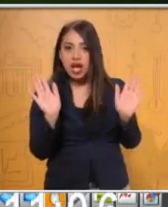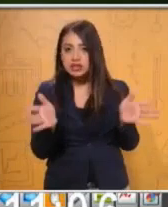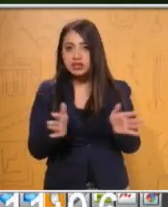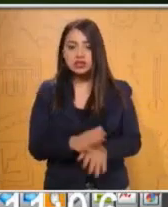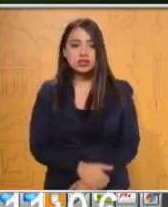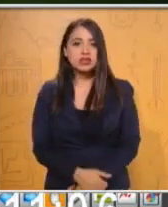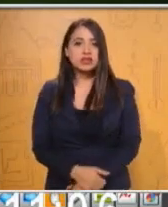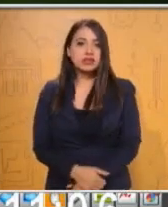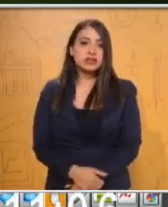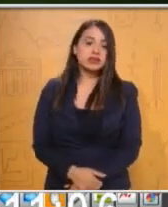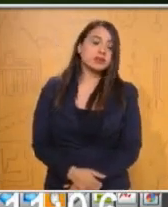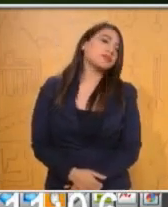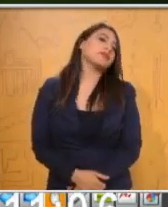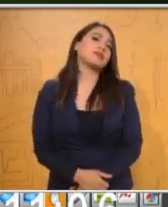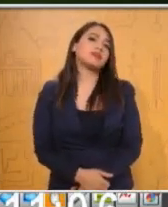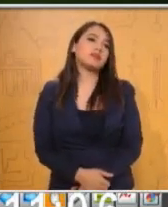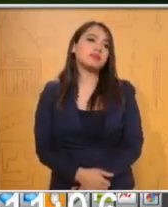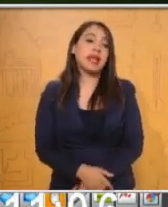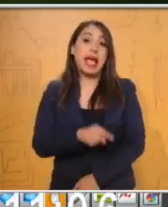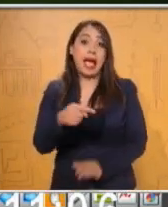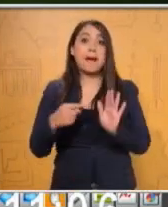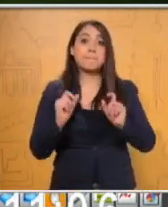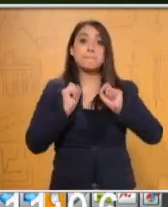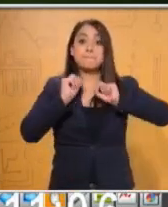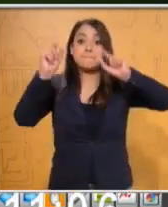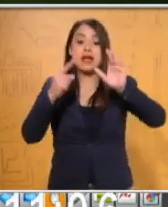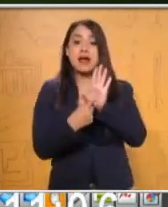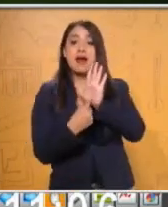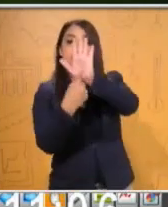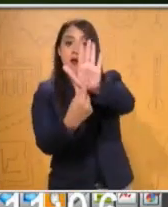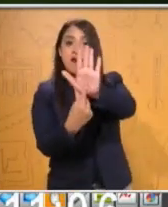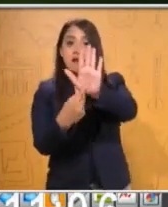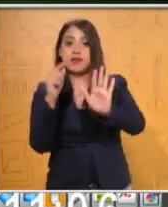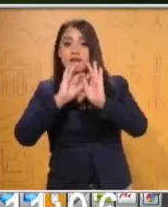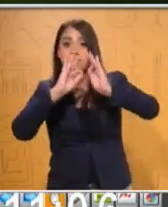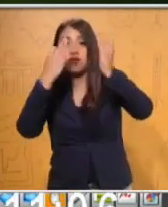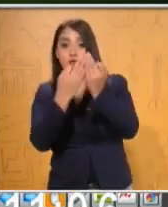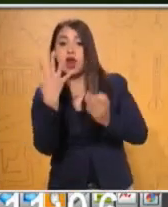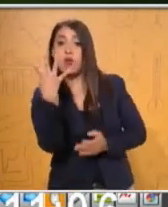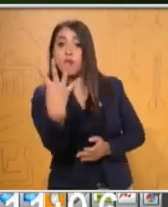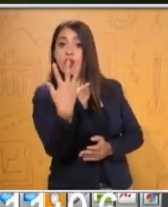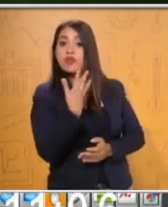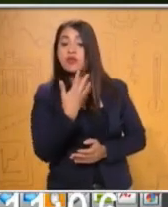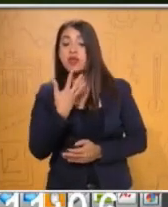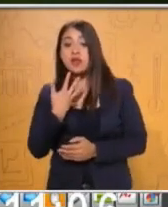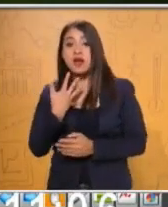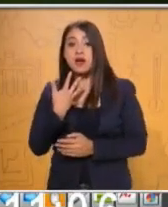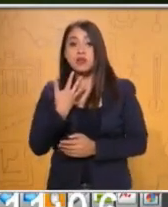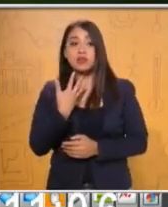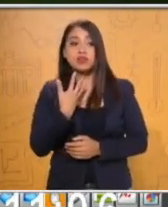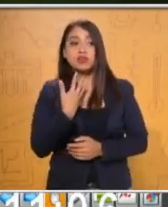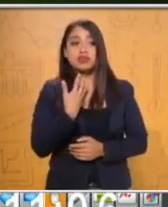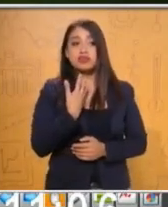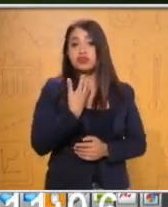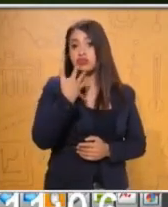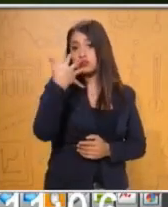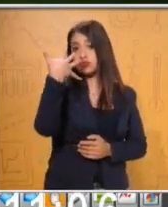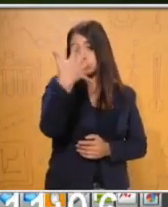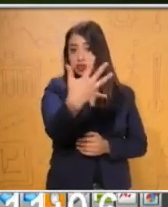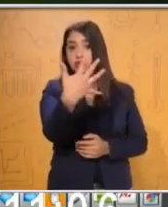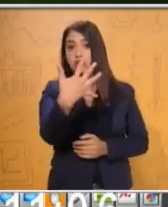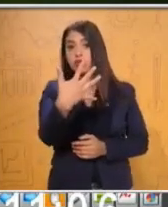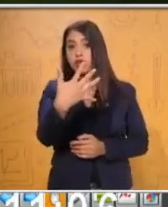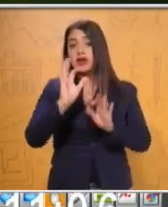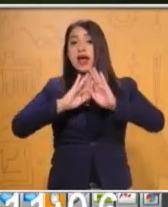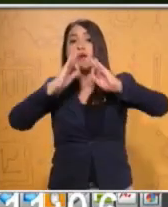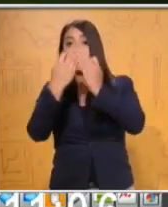Ahí ya te está apareciendo en la diapositiva. Figura 4 serían cinco cuadritos y la figura 5 tendríamos seis cuadritos.